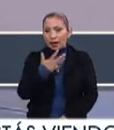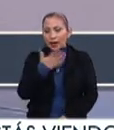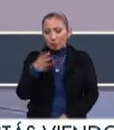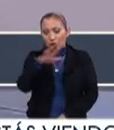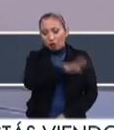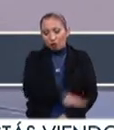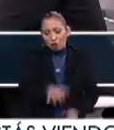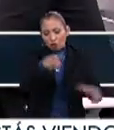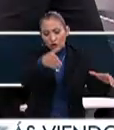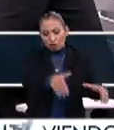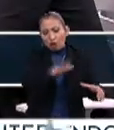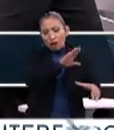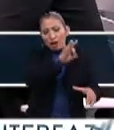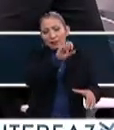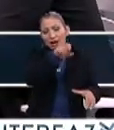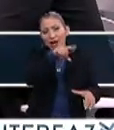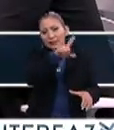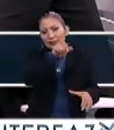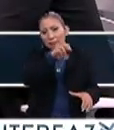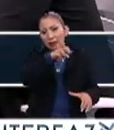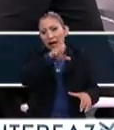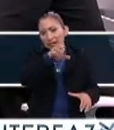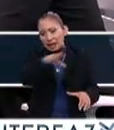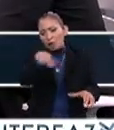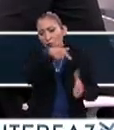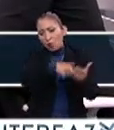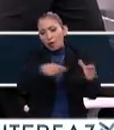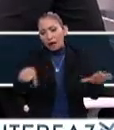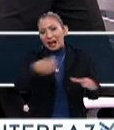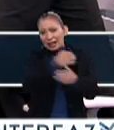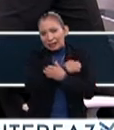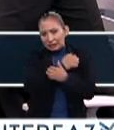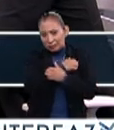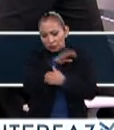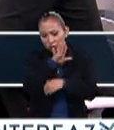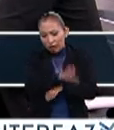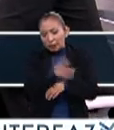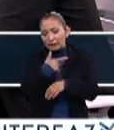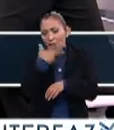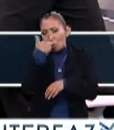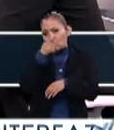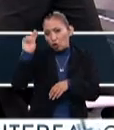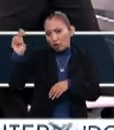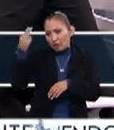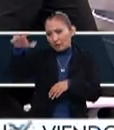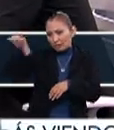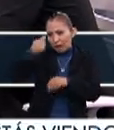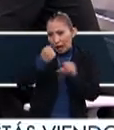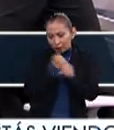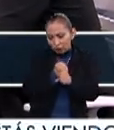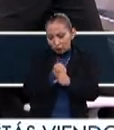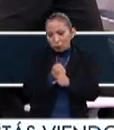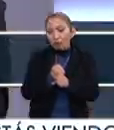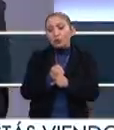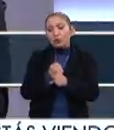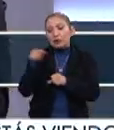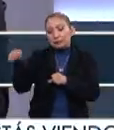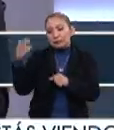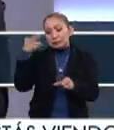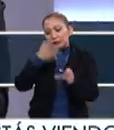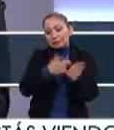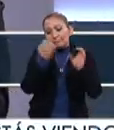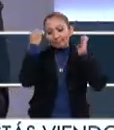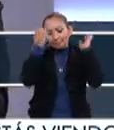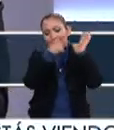un pabellón académico que está en el Franz Mayer. Es un pabellón que tiene ocho universidades este año. Están ahí